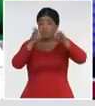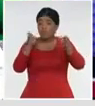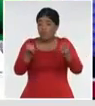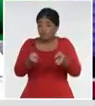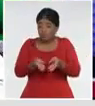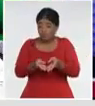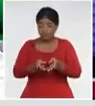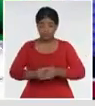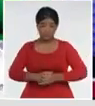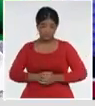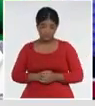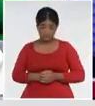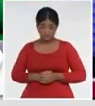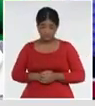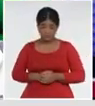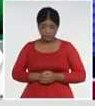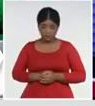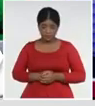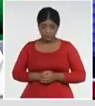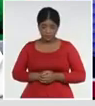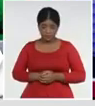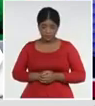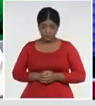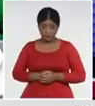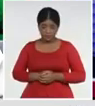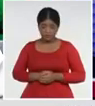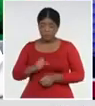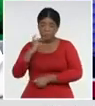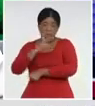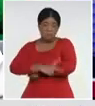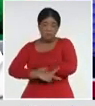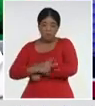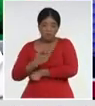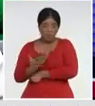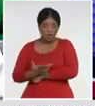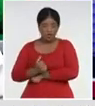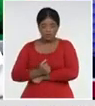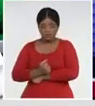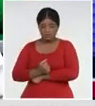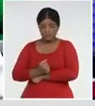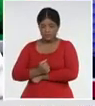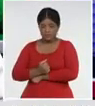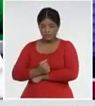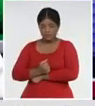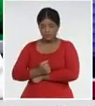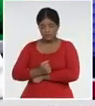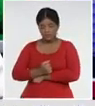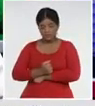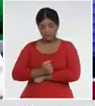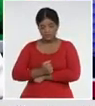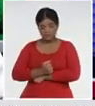menos además, no es la cifra, y, De,21,